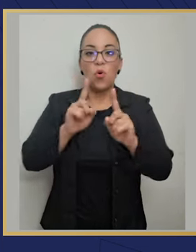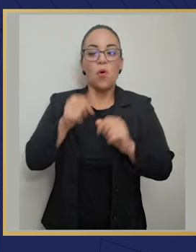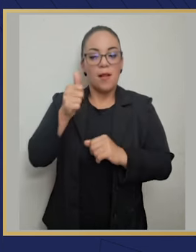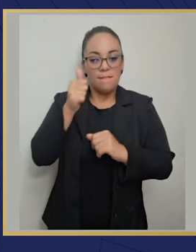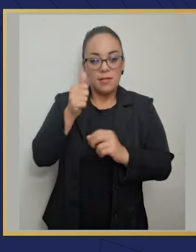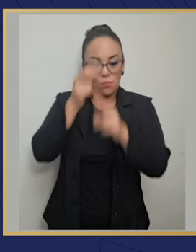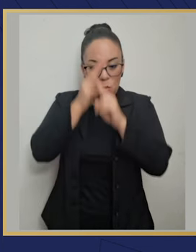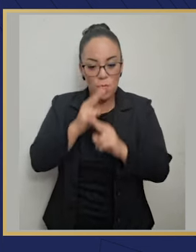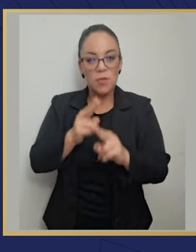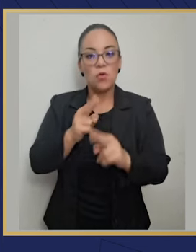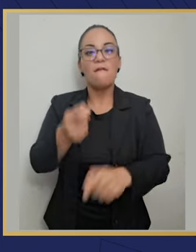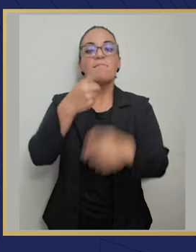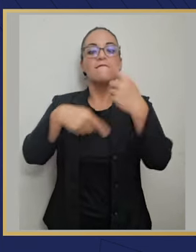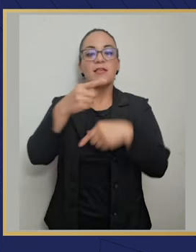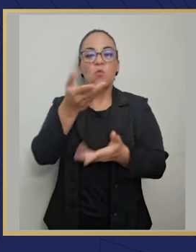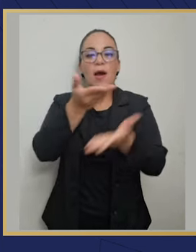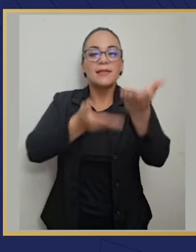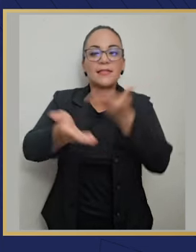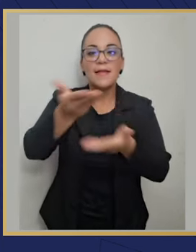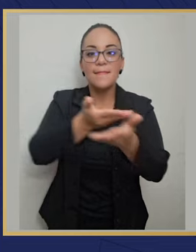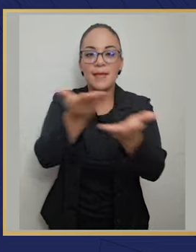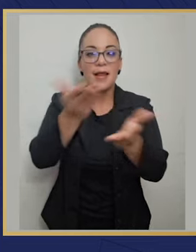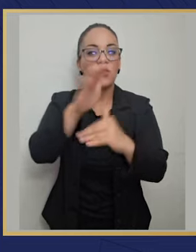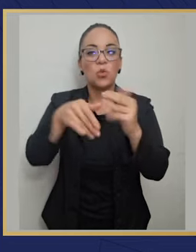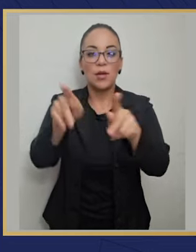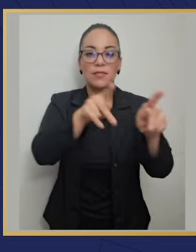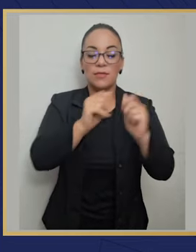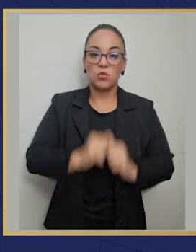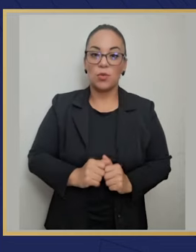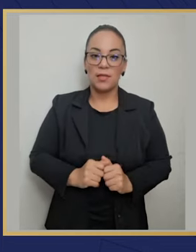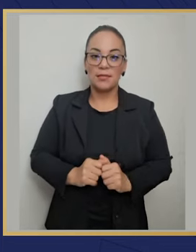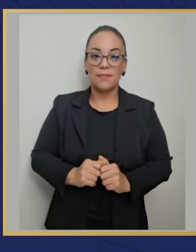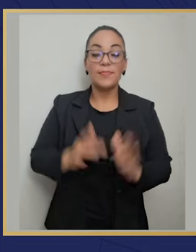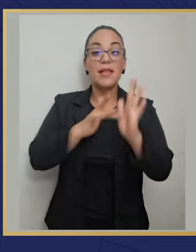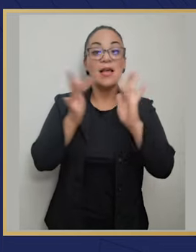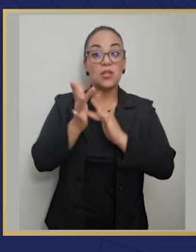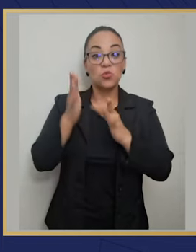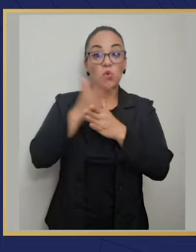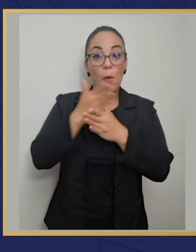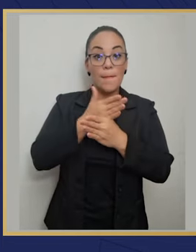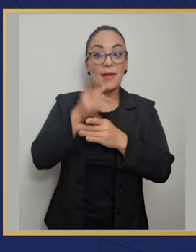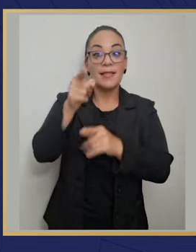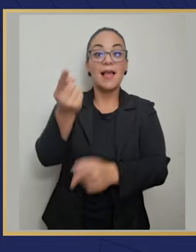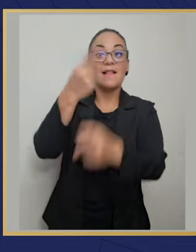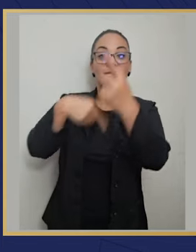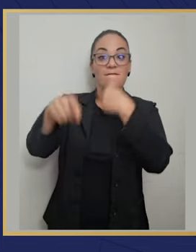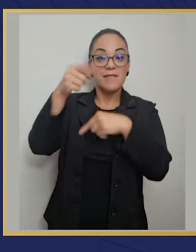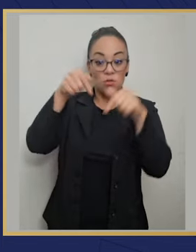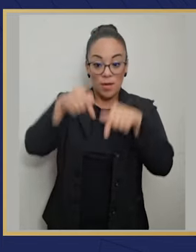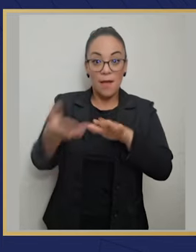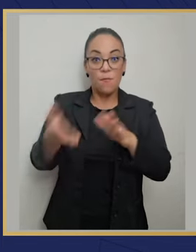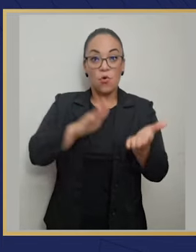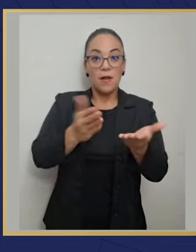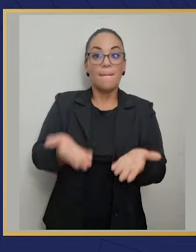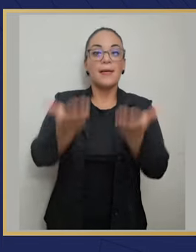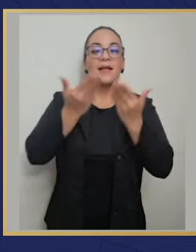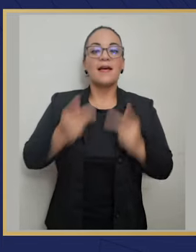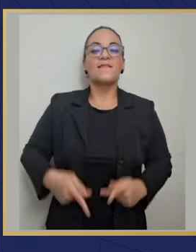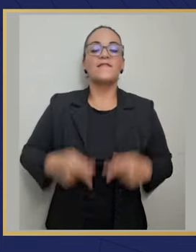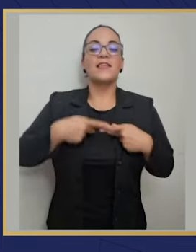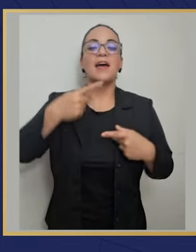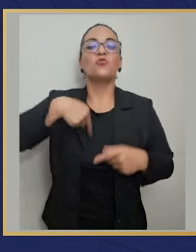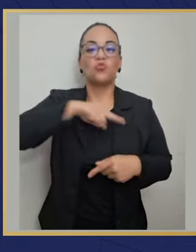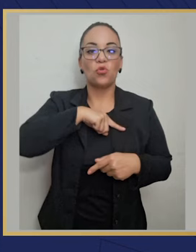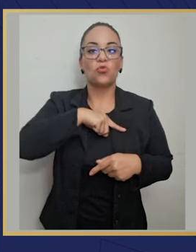aferrarse sino que se humilló y vino a servir a toda la humanidad nos comparte que Él vino a morir para darnos